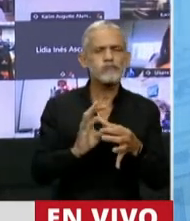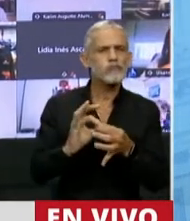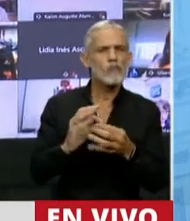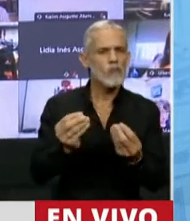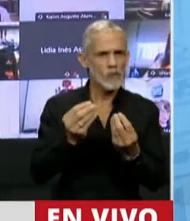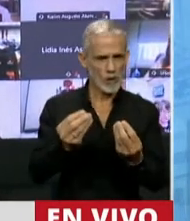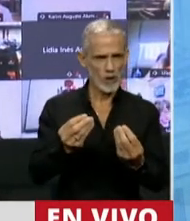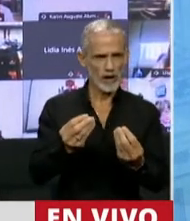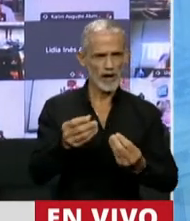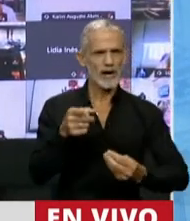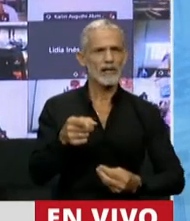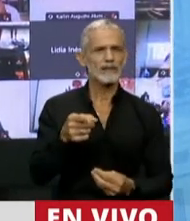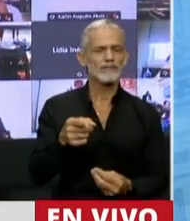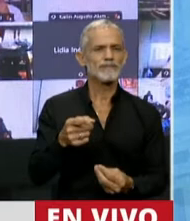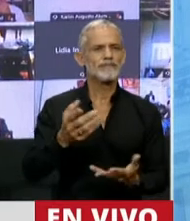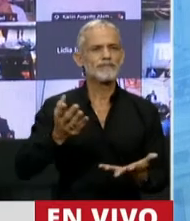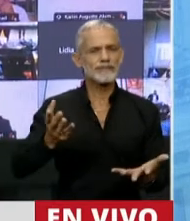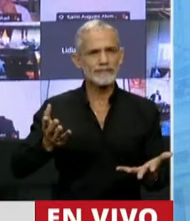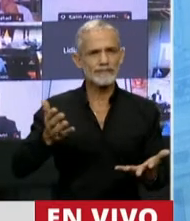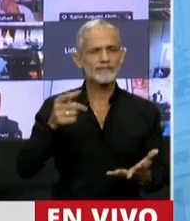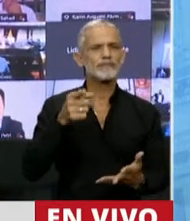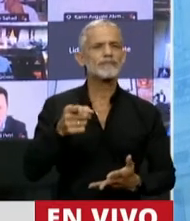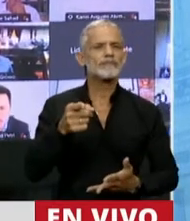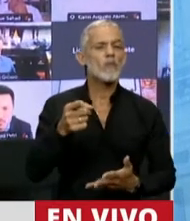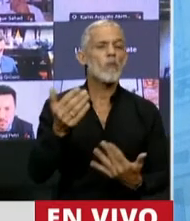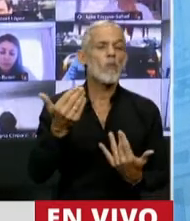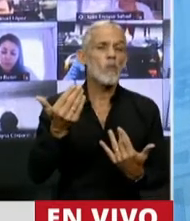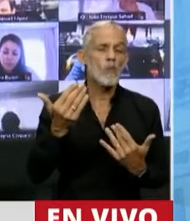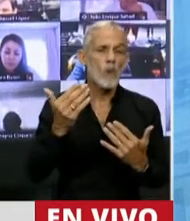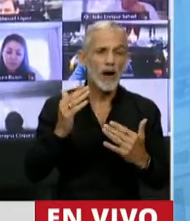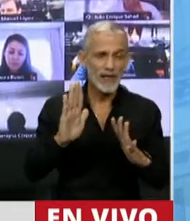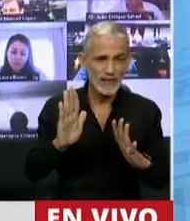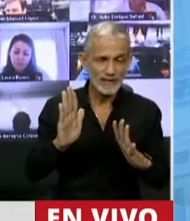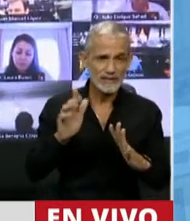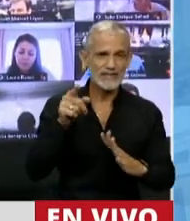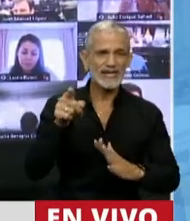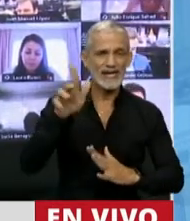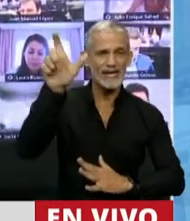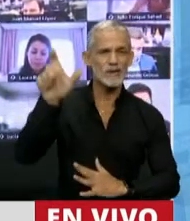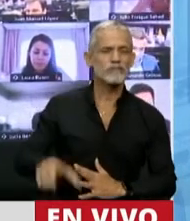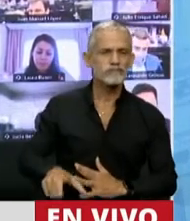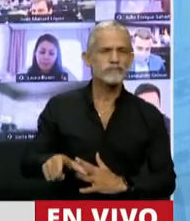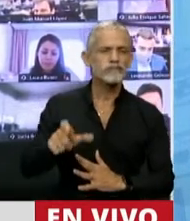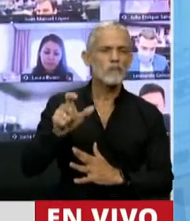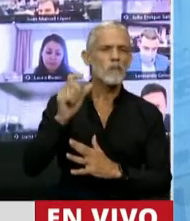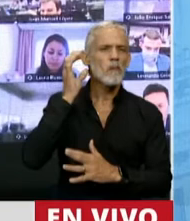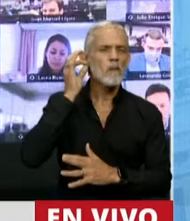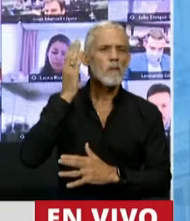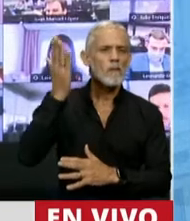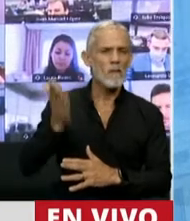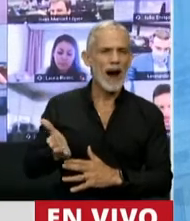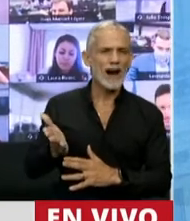con que tal vez haya sido el personaje que mejor